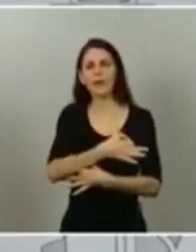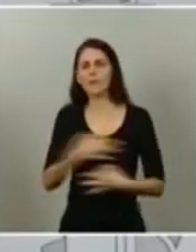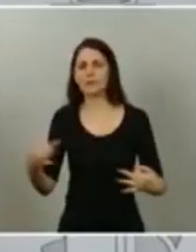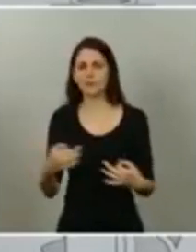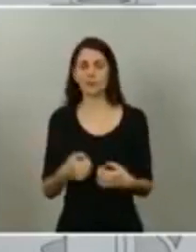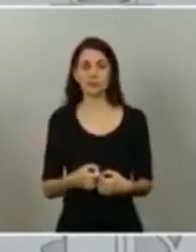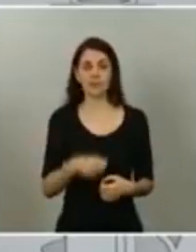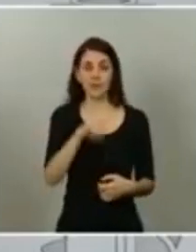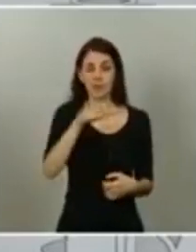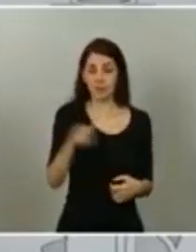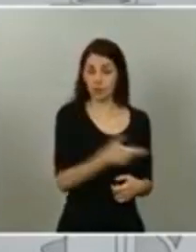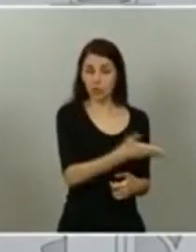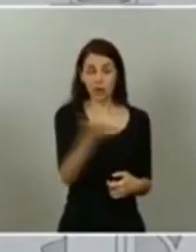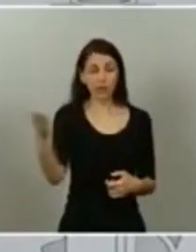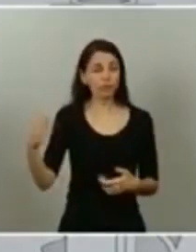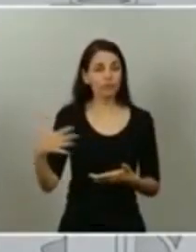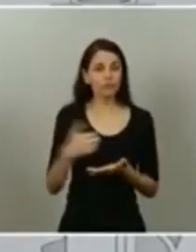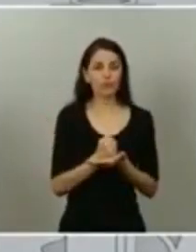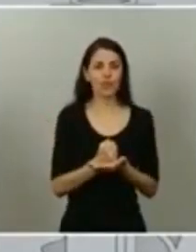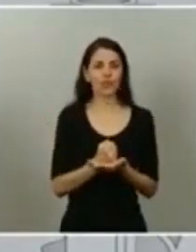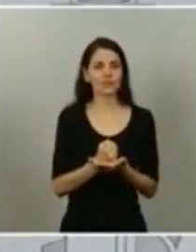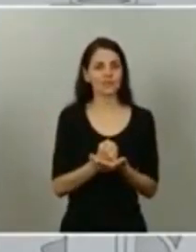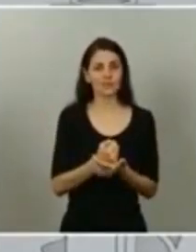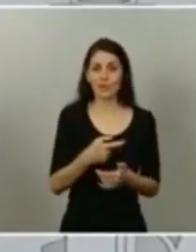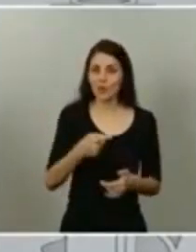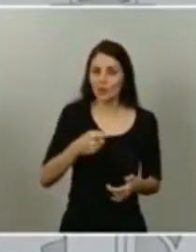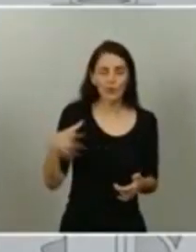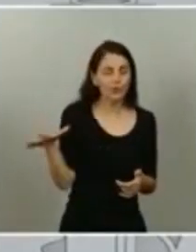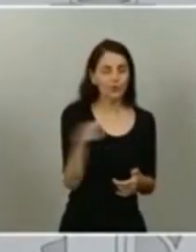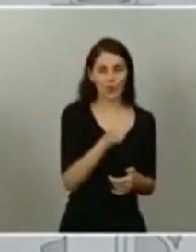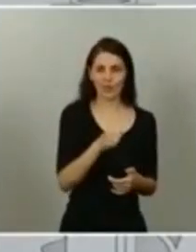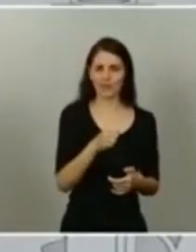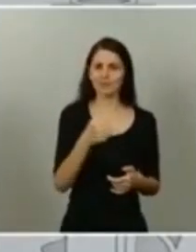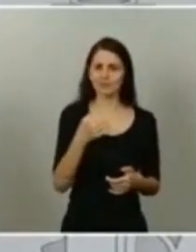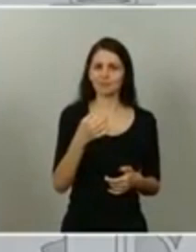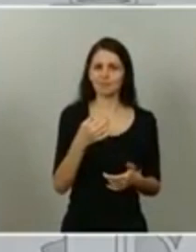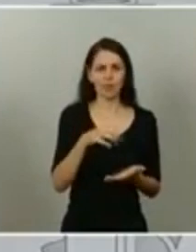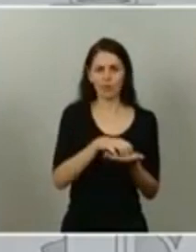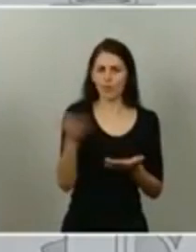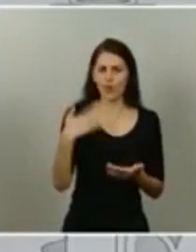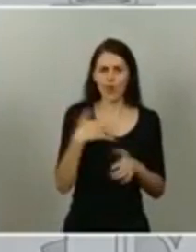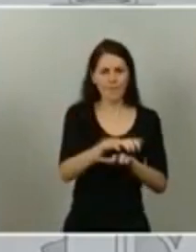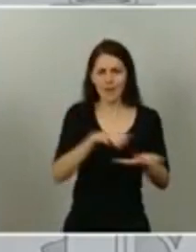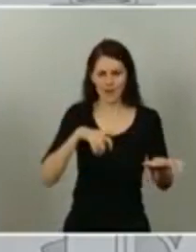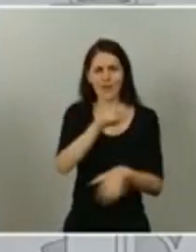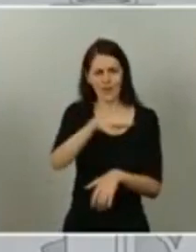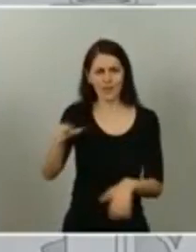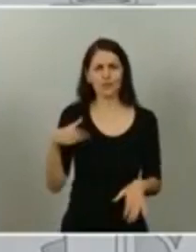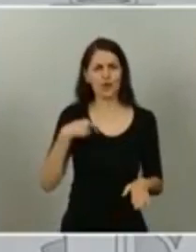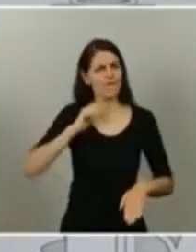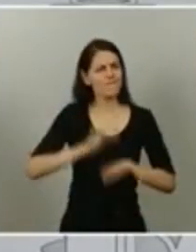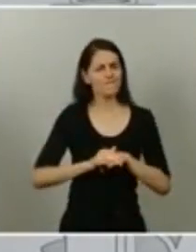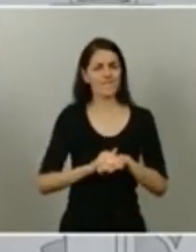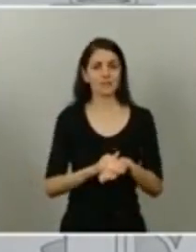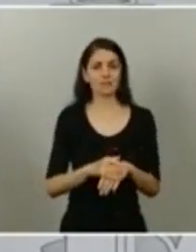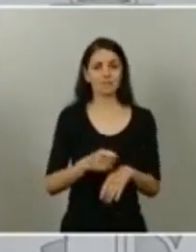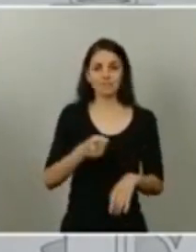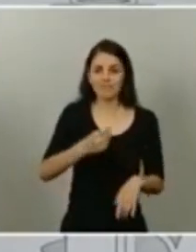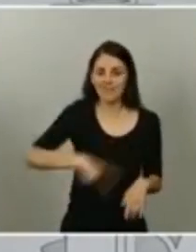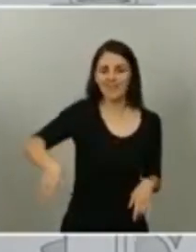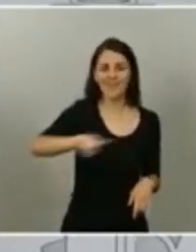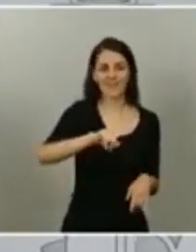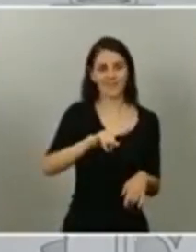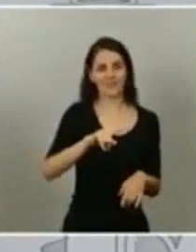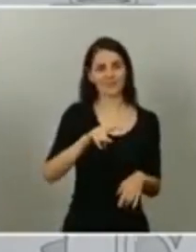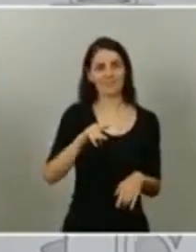han sido, no nos quepa duda, la inmensa mayoría de la ciudadanía española son las que nos definen como